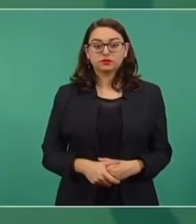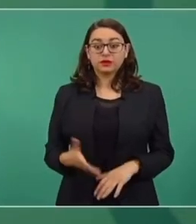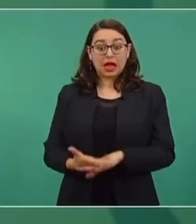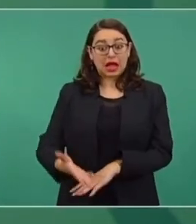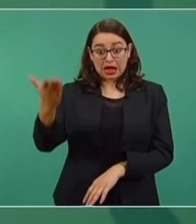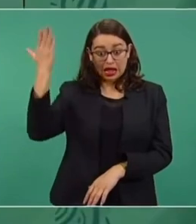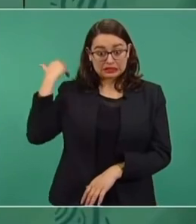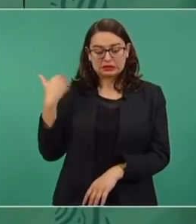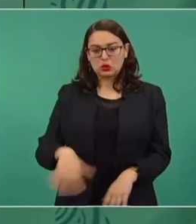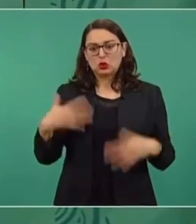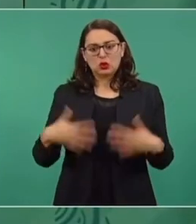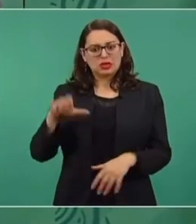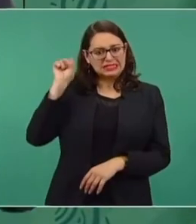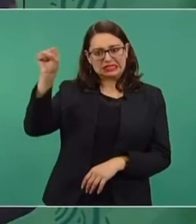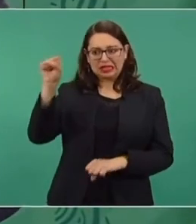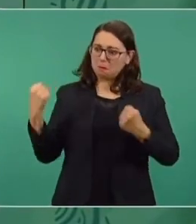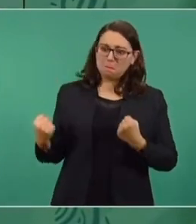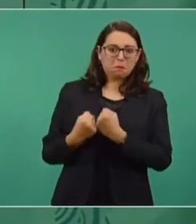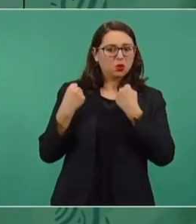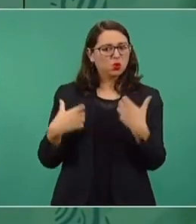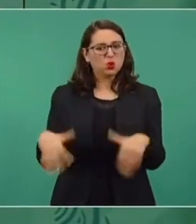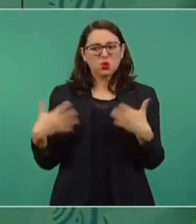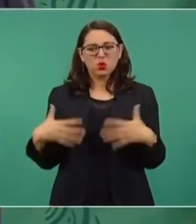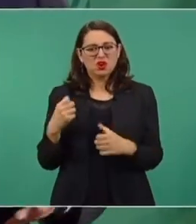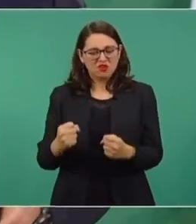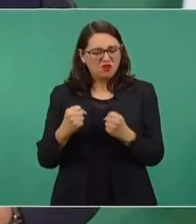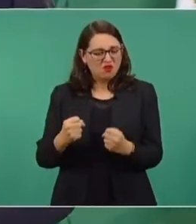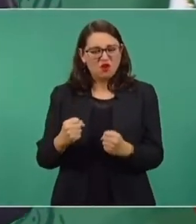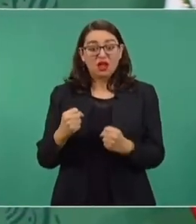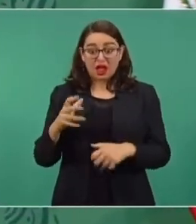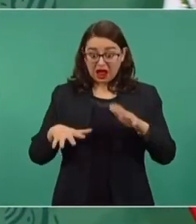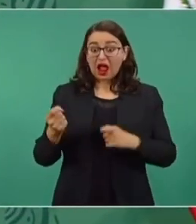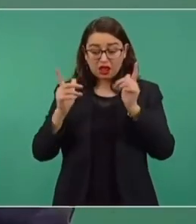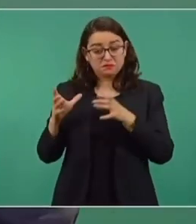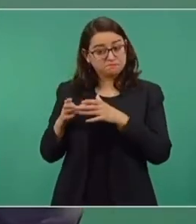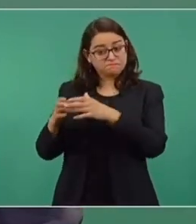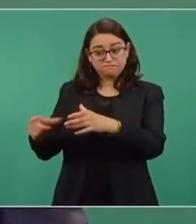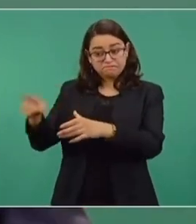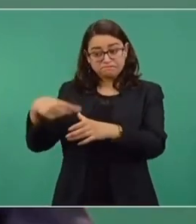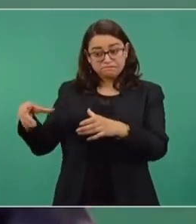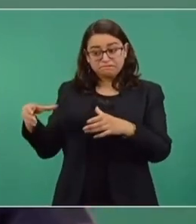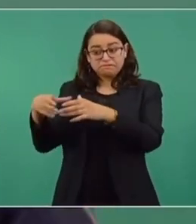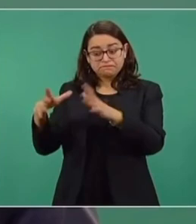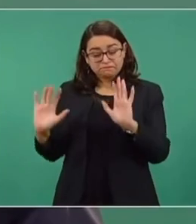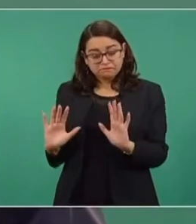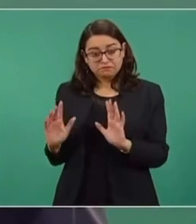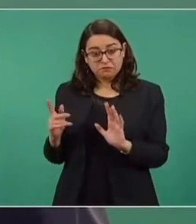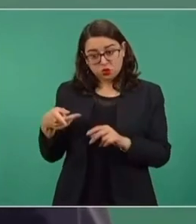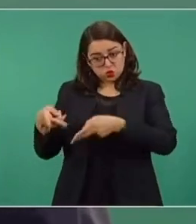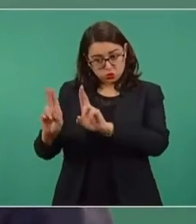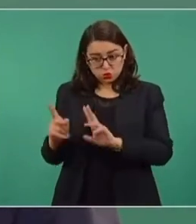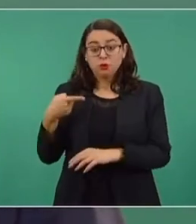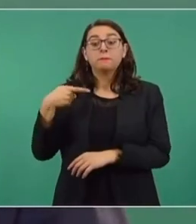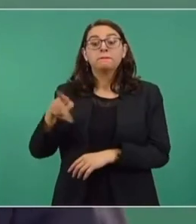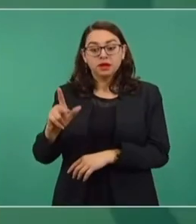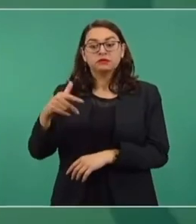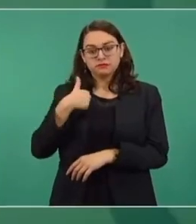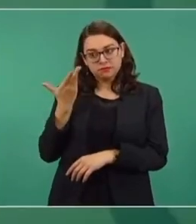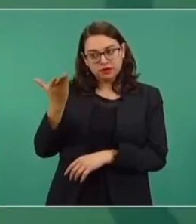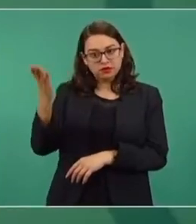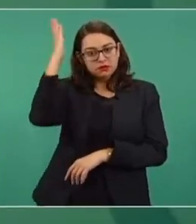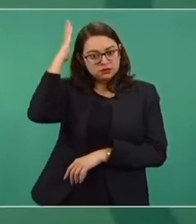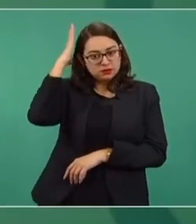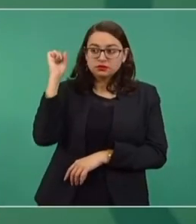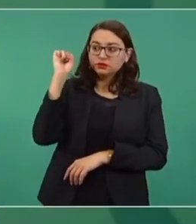eran pugnas muy fuertes. Incluso sindicatos que tenían guardias blancas y pedirle a los dirigentes que ayuden